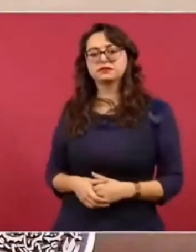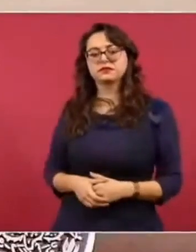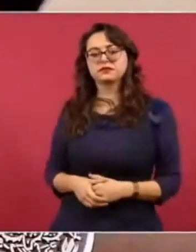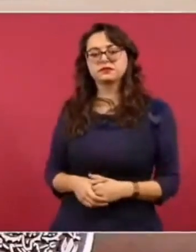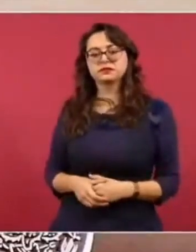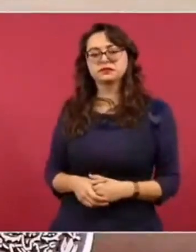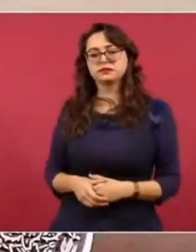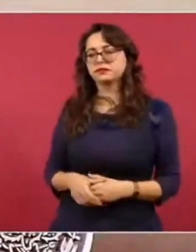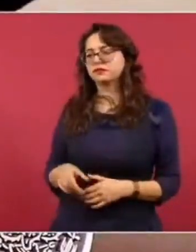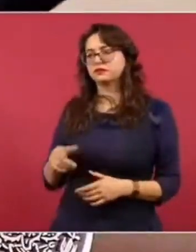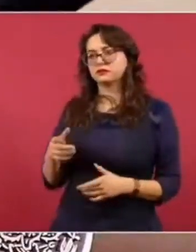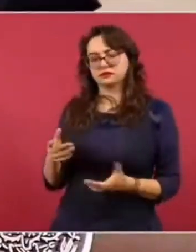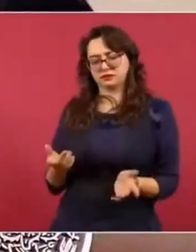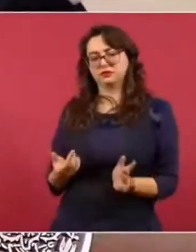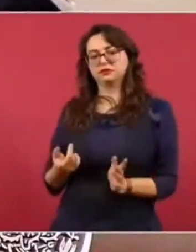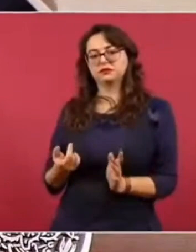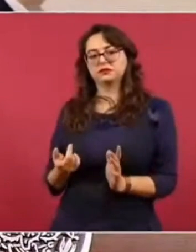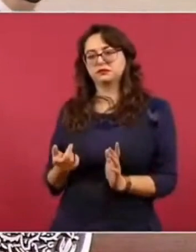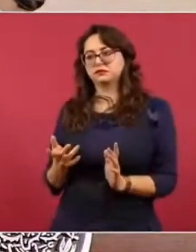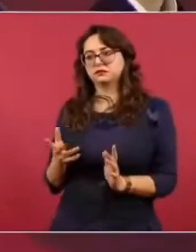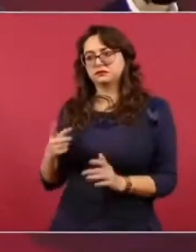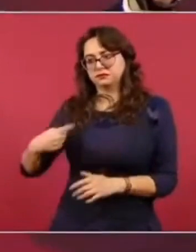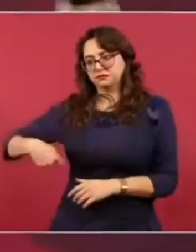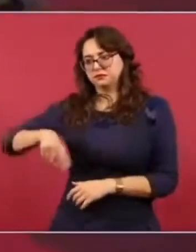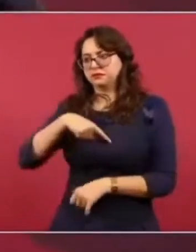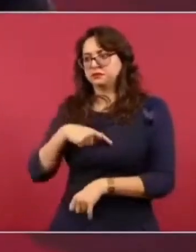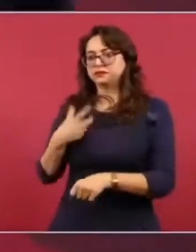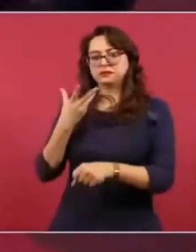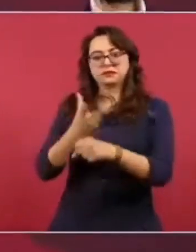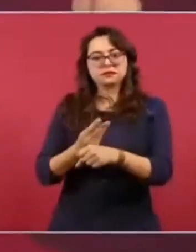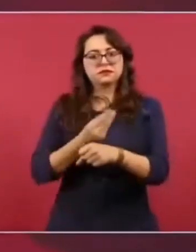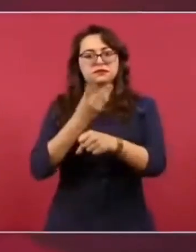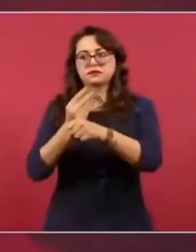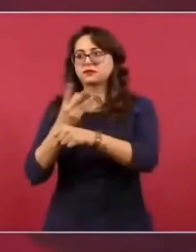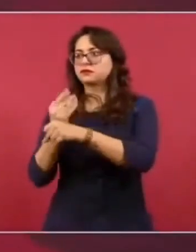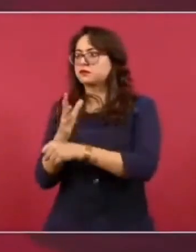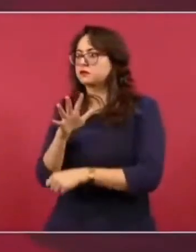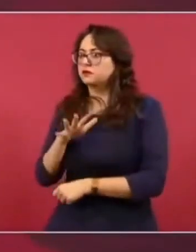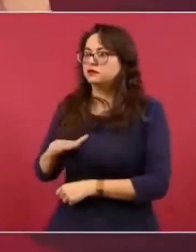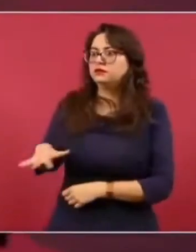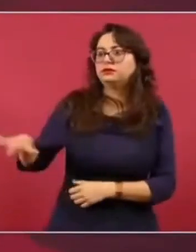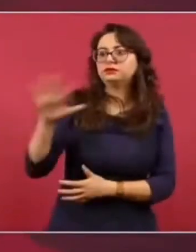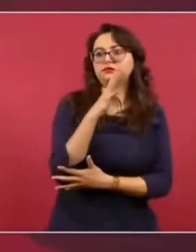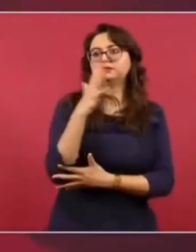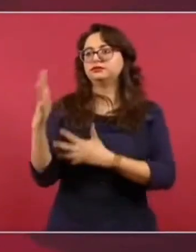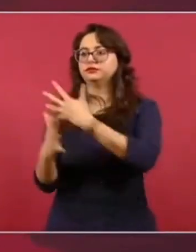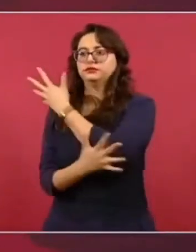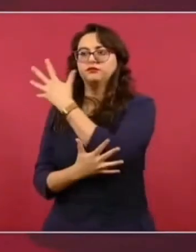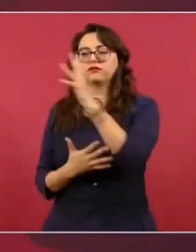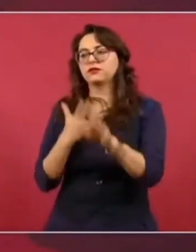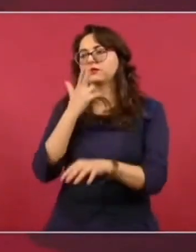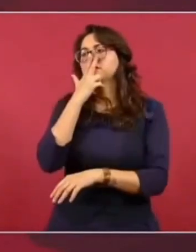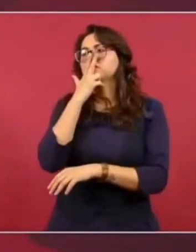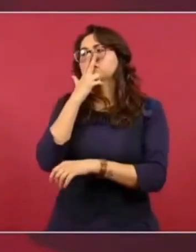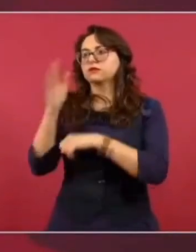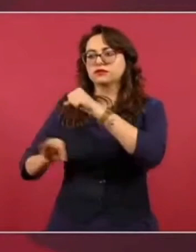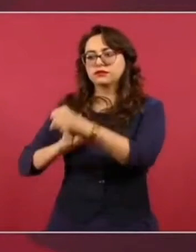Y convertimos toda esa área en reserva natural protegida.